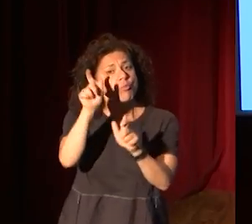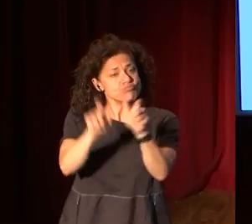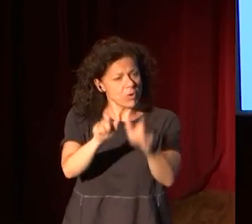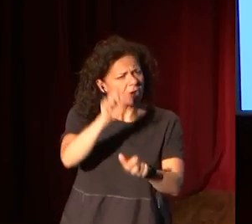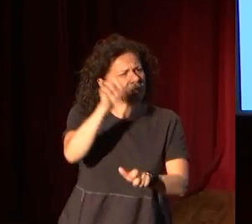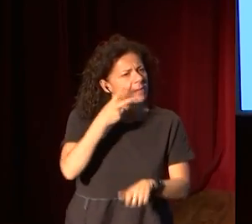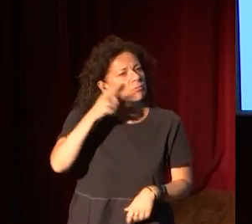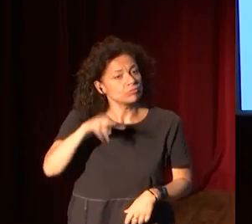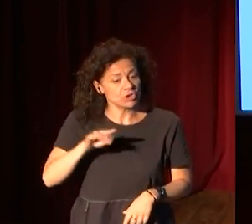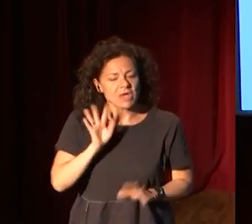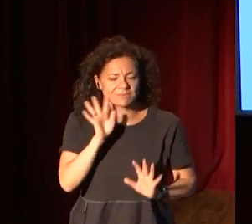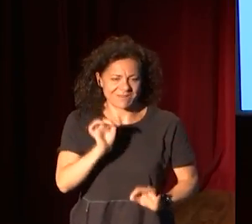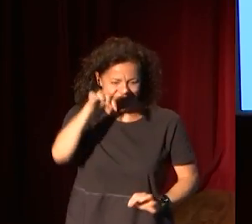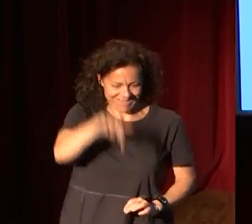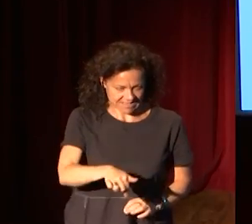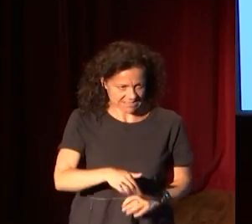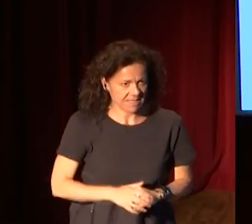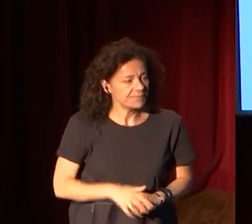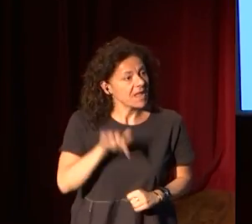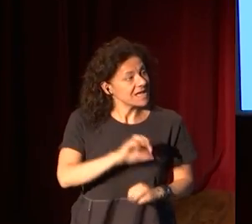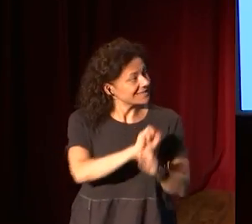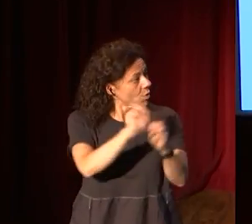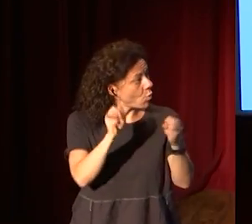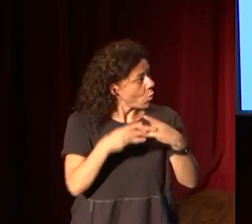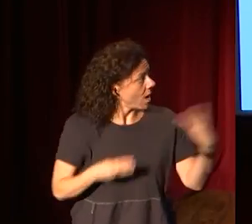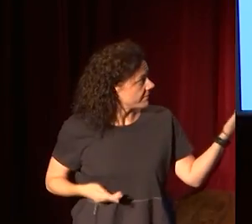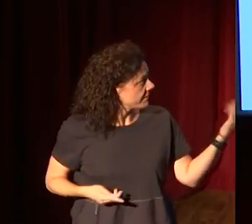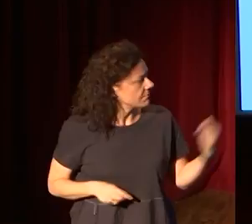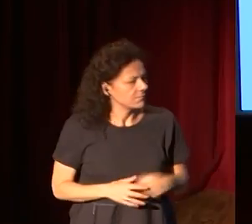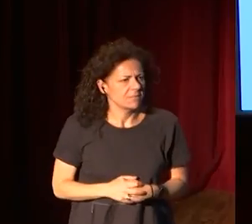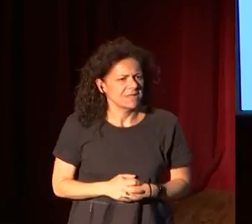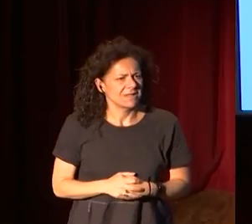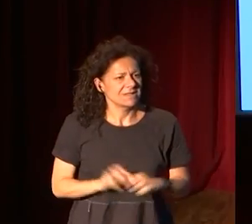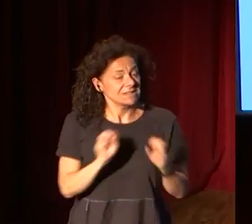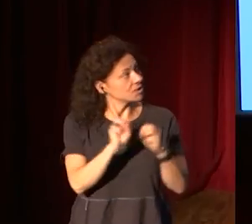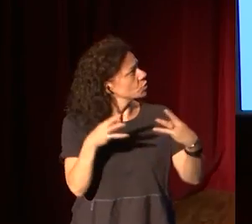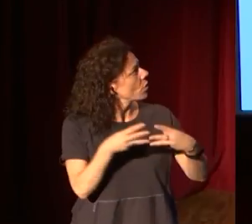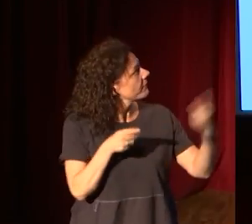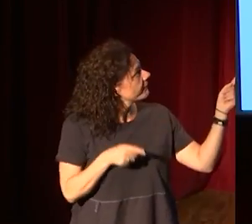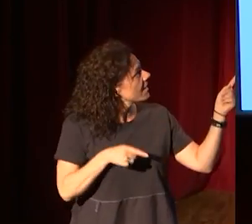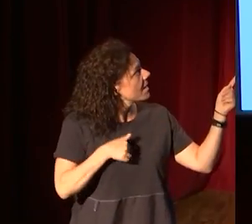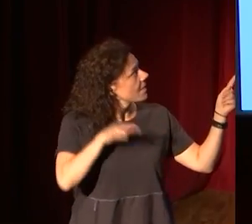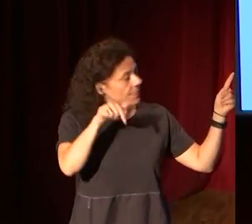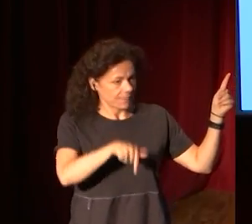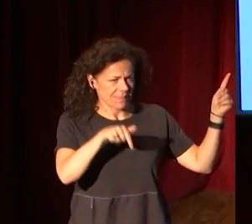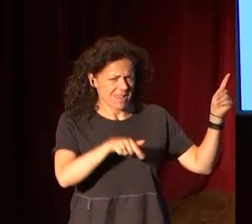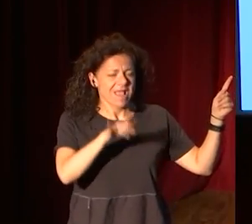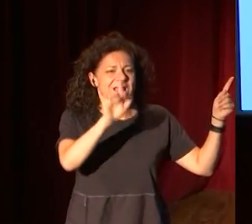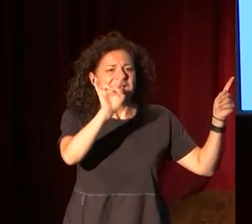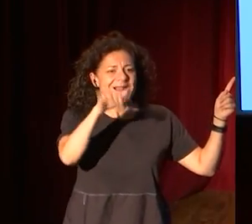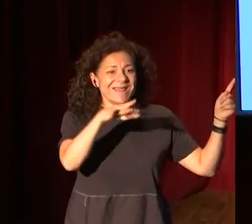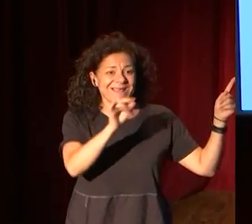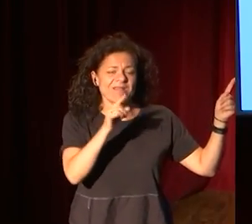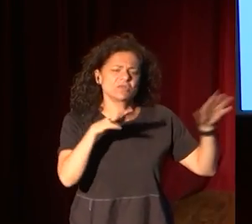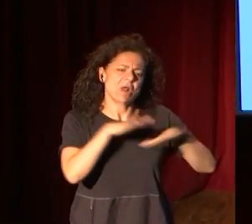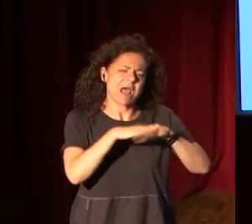Y en qué nos encontramos. Esto es la web, es una slideshare que pertenece a LinkedIn. LinkedIn es una red